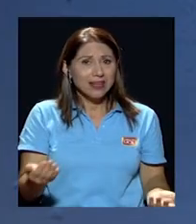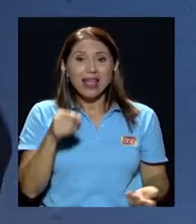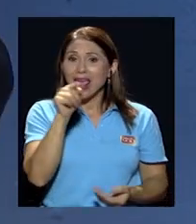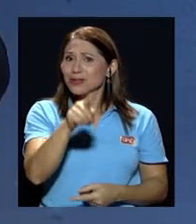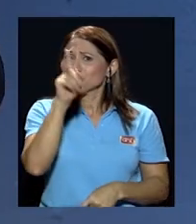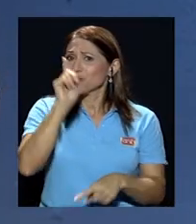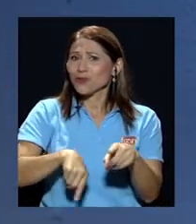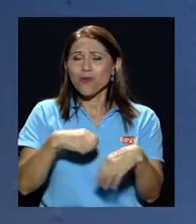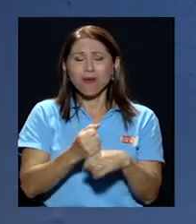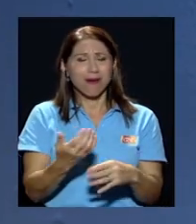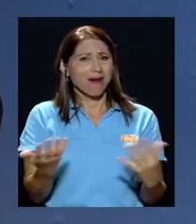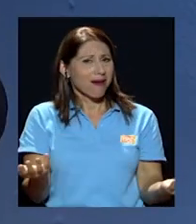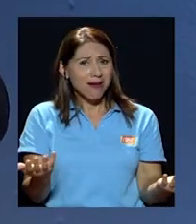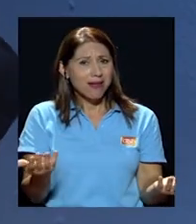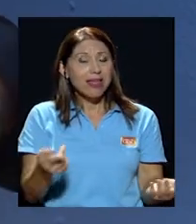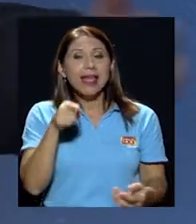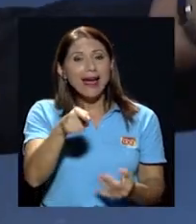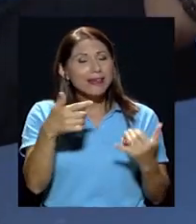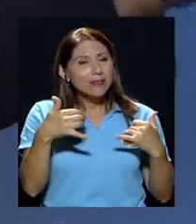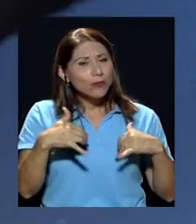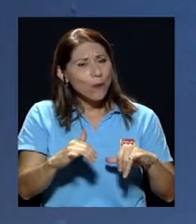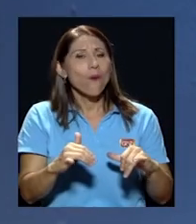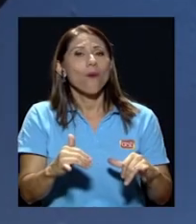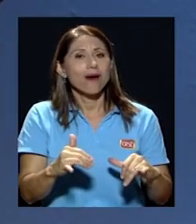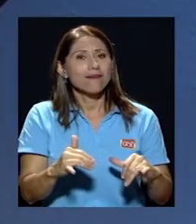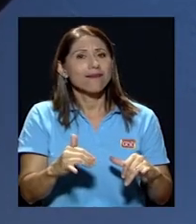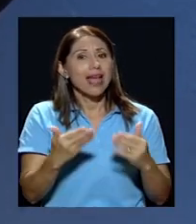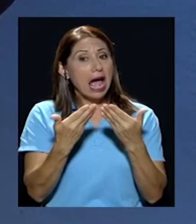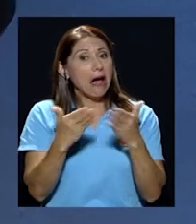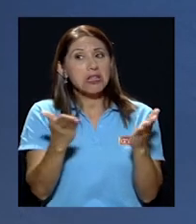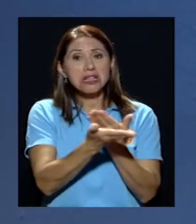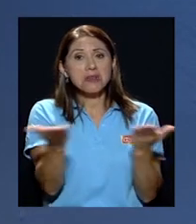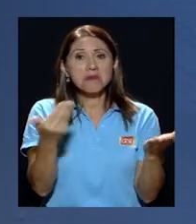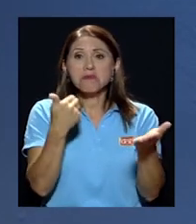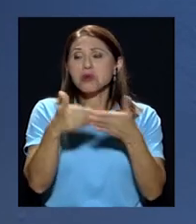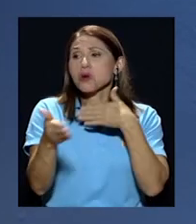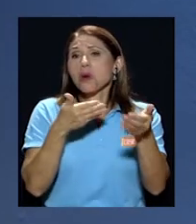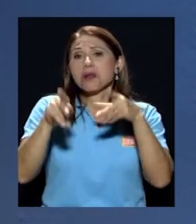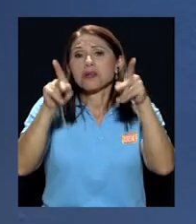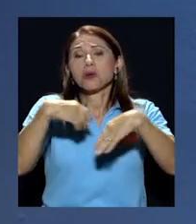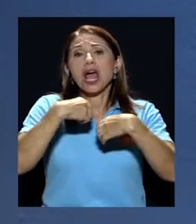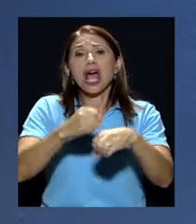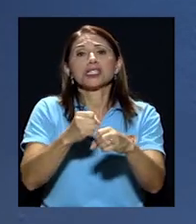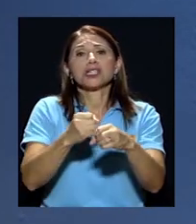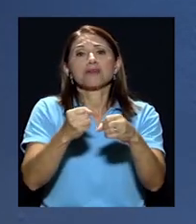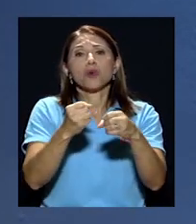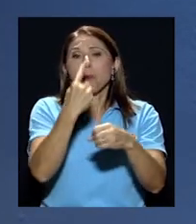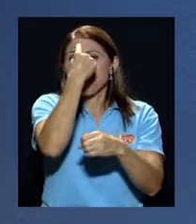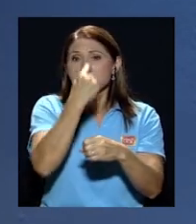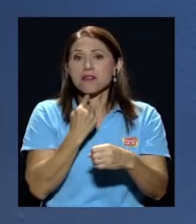vale es decir y ahí todavía abiertamente porque cualquiera hace su página de facebook y dice lo que le dé la gana